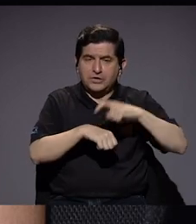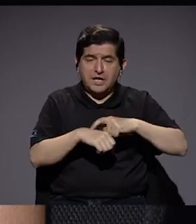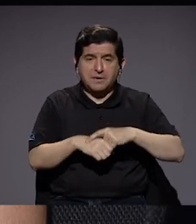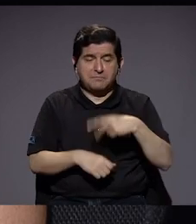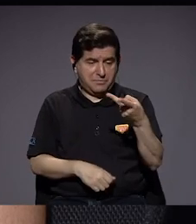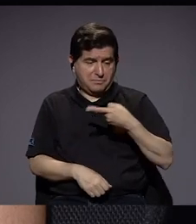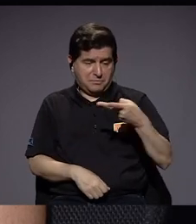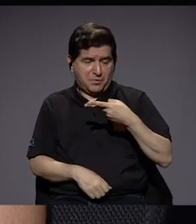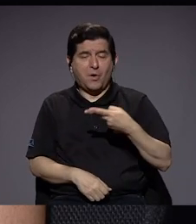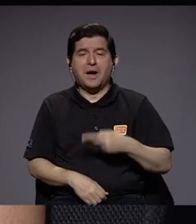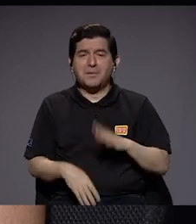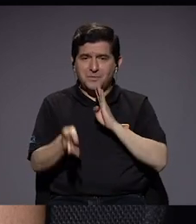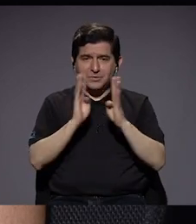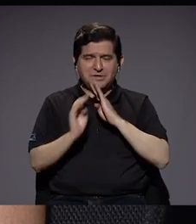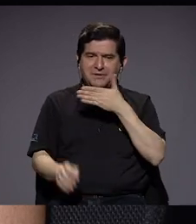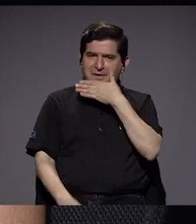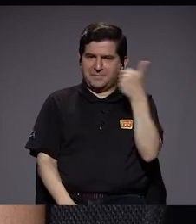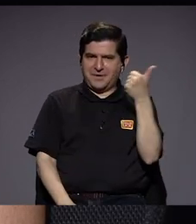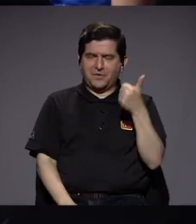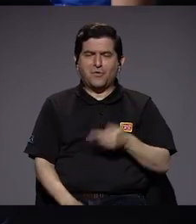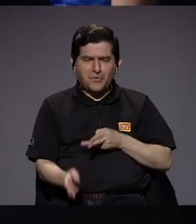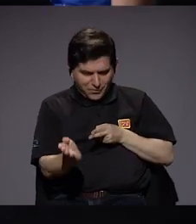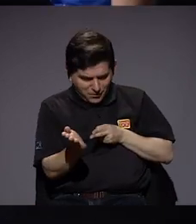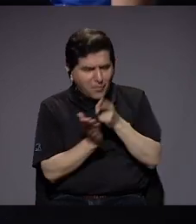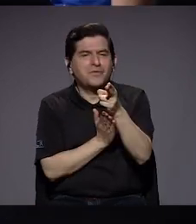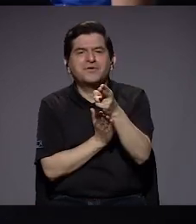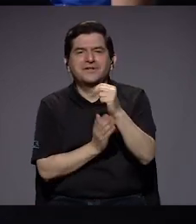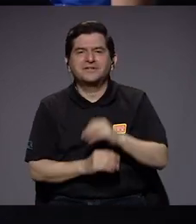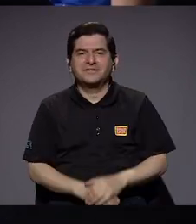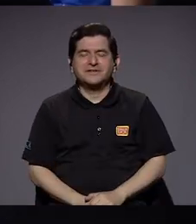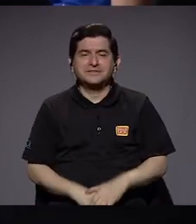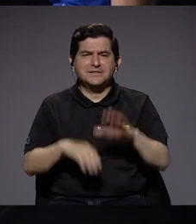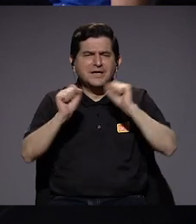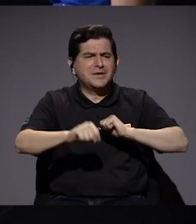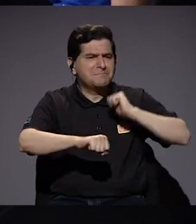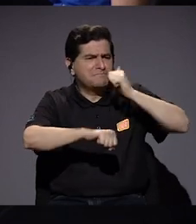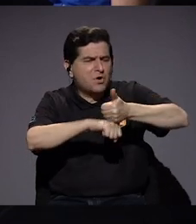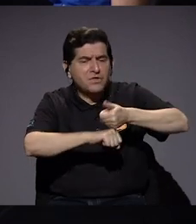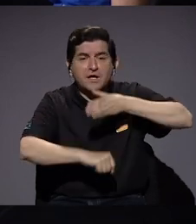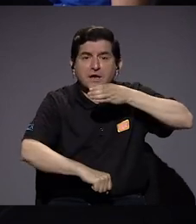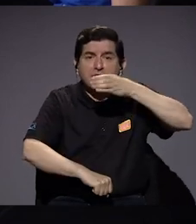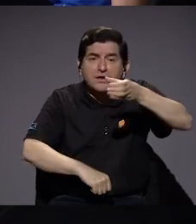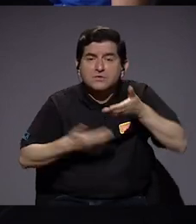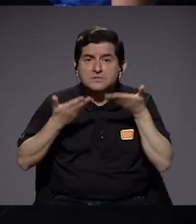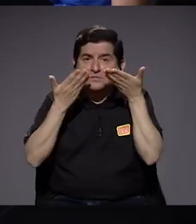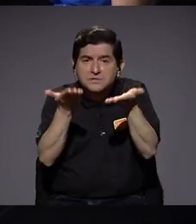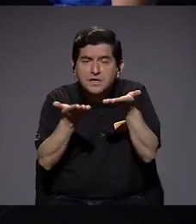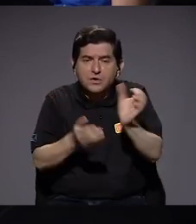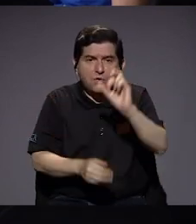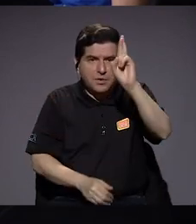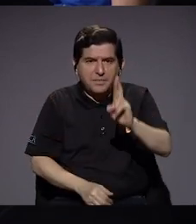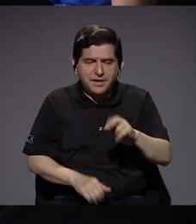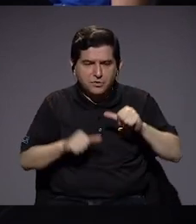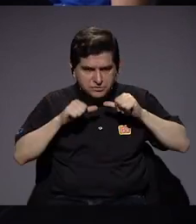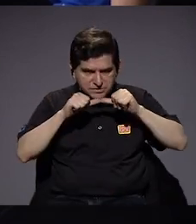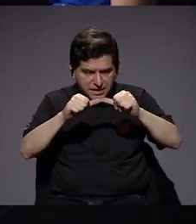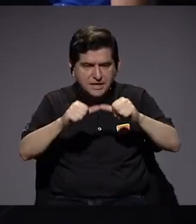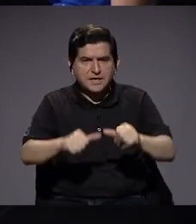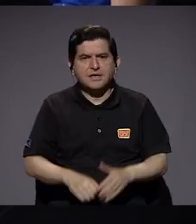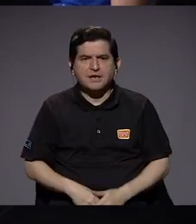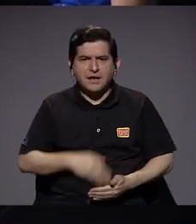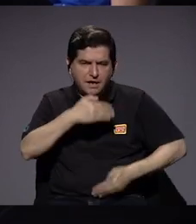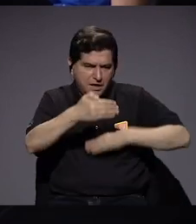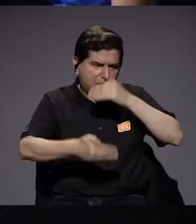ratito así, como estamos usted y yo ahora conversando, y de manera sincera y honesta, es grimir y aconsejar para llevar a Costa Rica hacia un